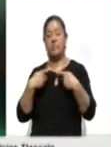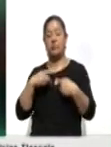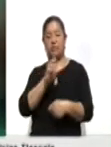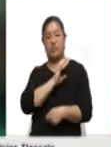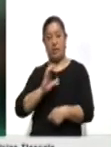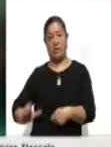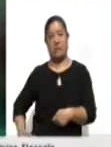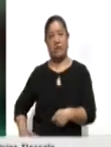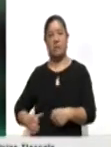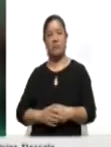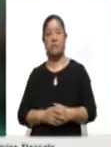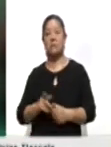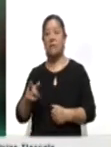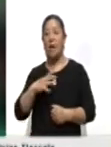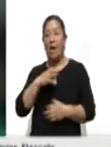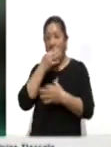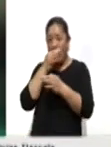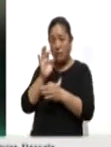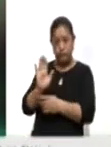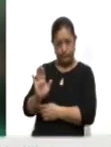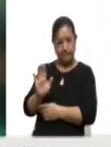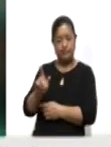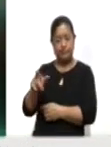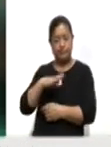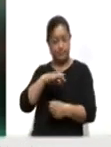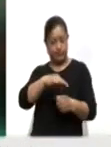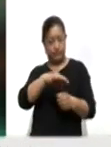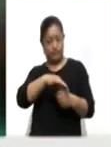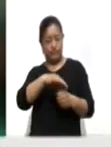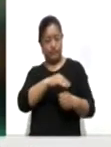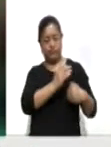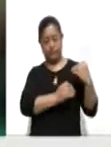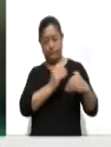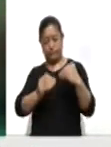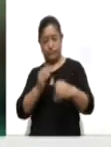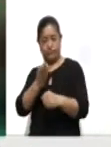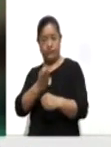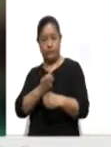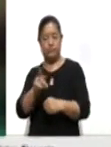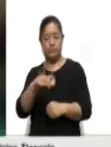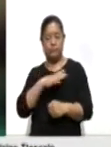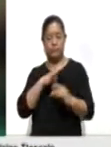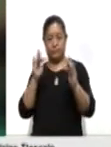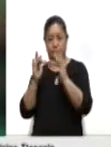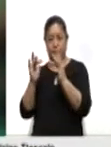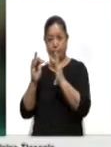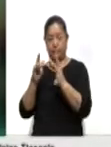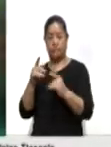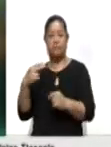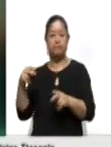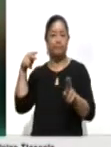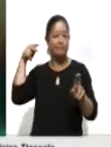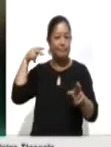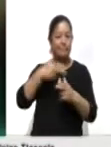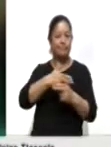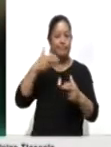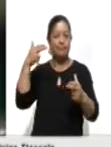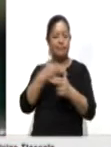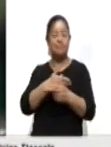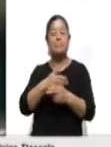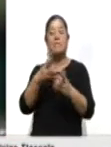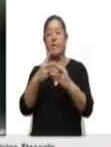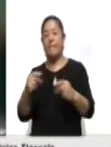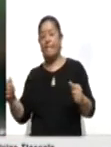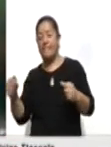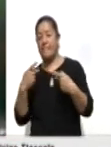han sido amenazados o agredidos durante el proceso electoral, de los cuales 10 están relacionados con asesinatos y desapariciones. Durante la